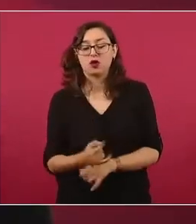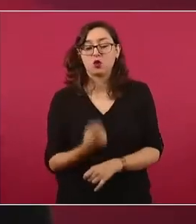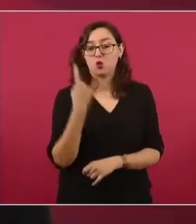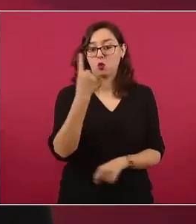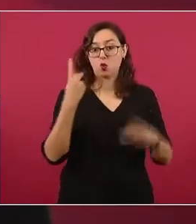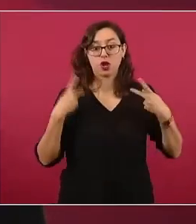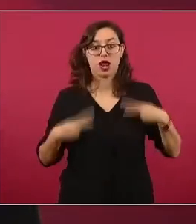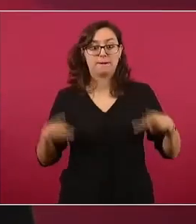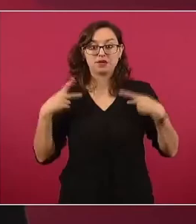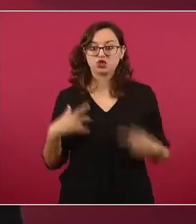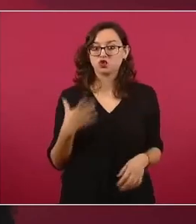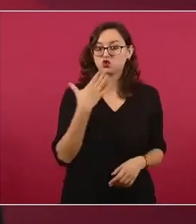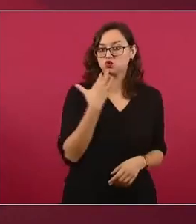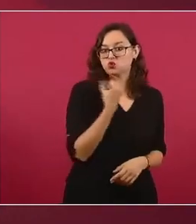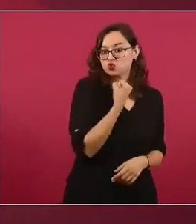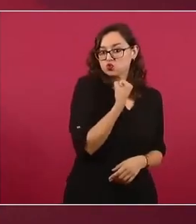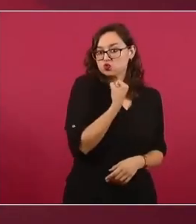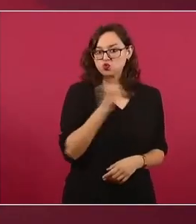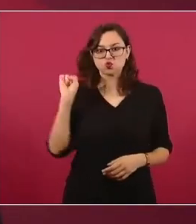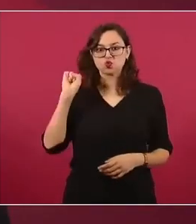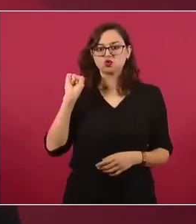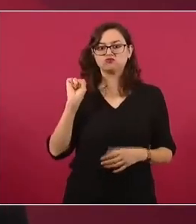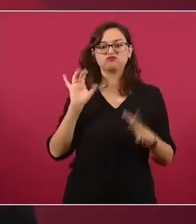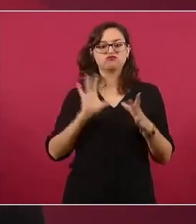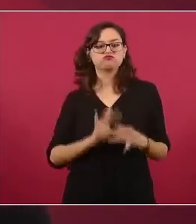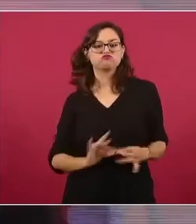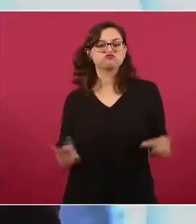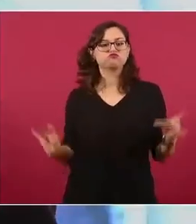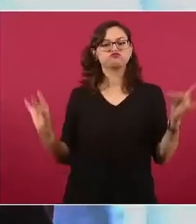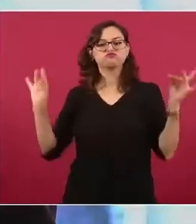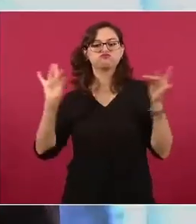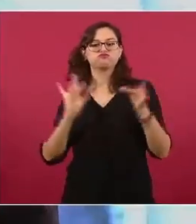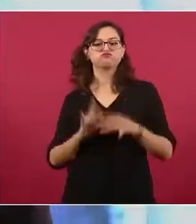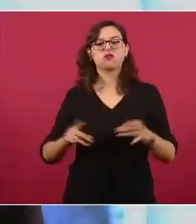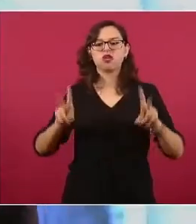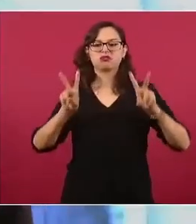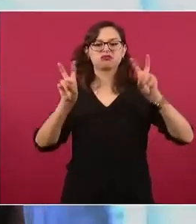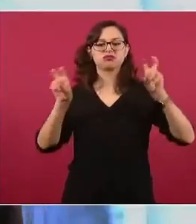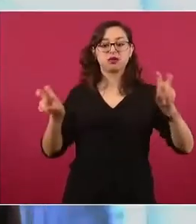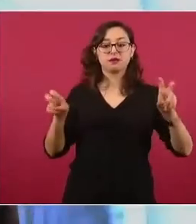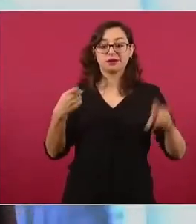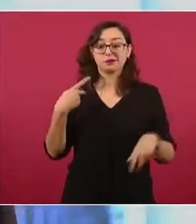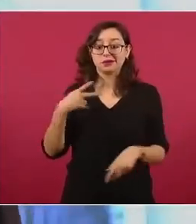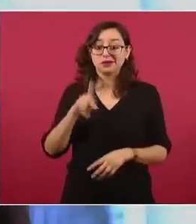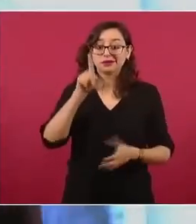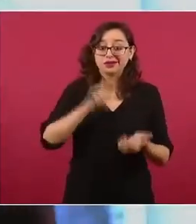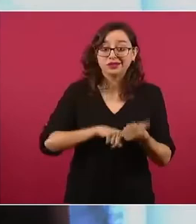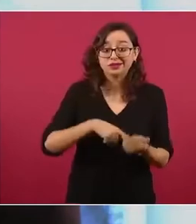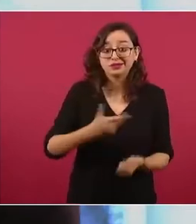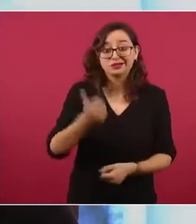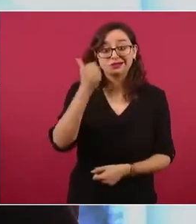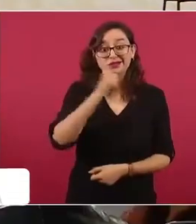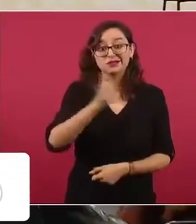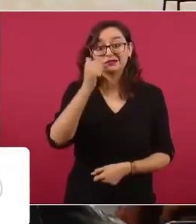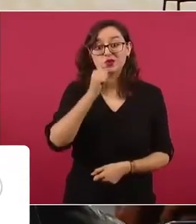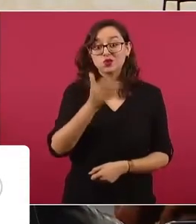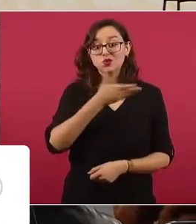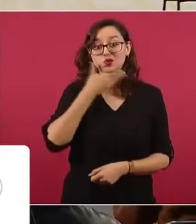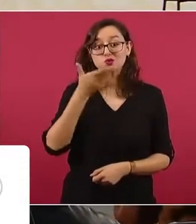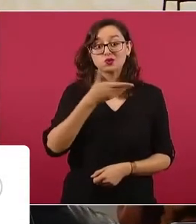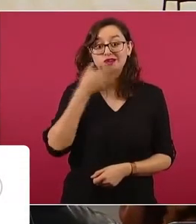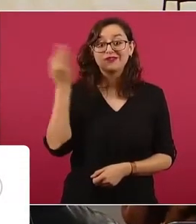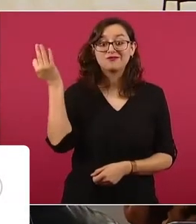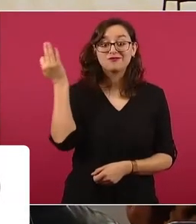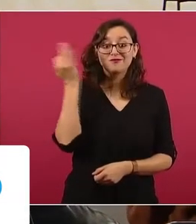regular resultan ser opositores que difunden noticias falsas. Esta semana presentamos a Xochitl Gálvez,